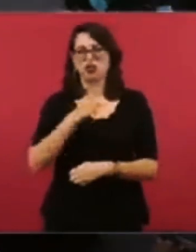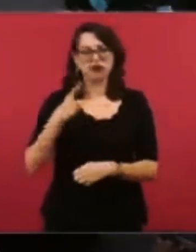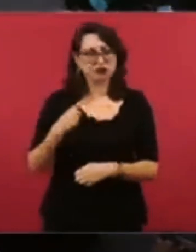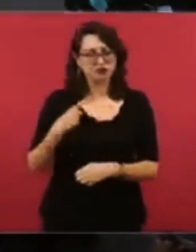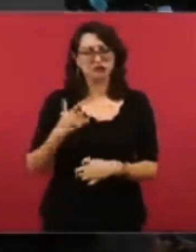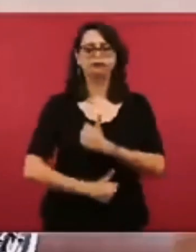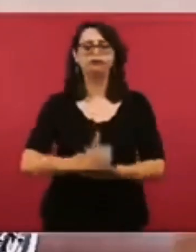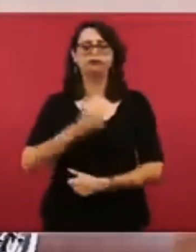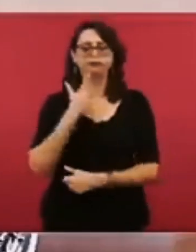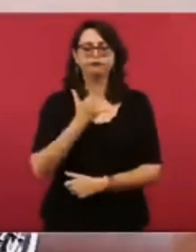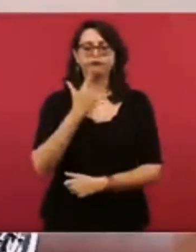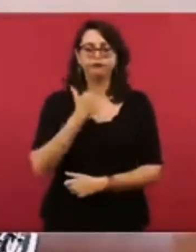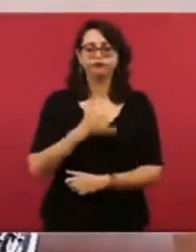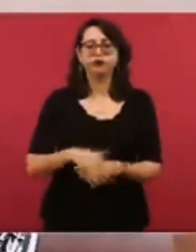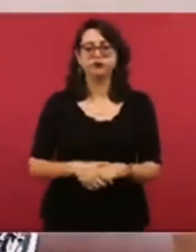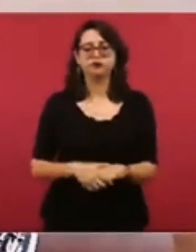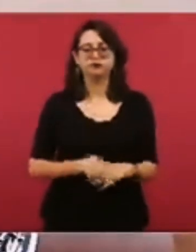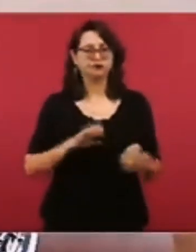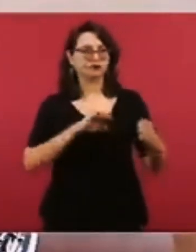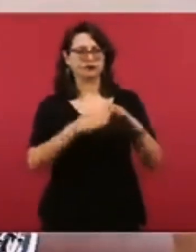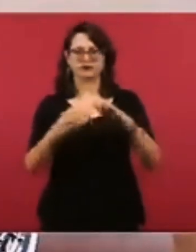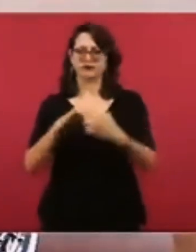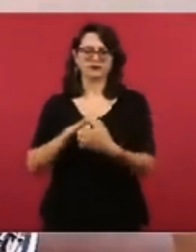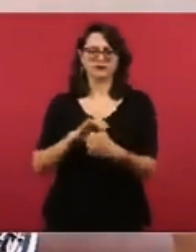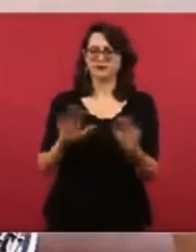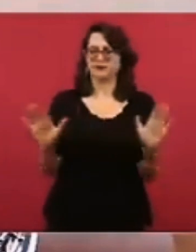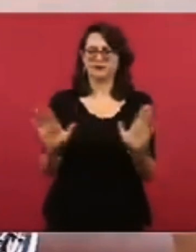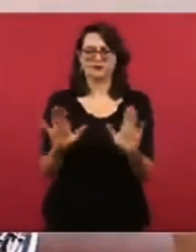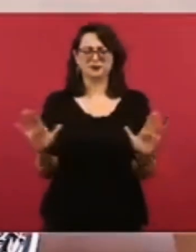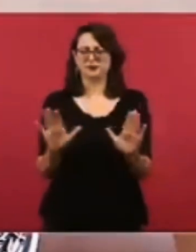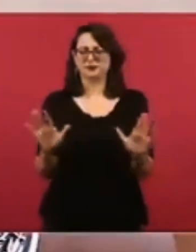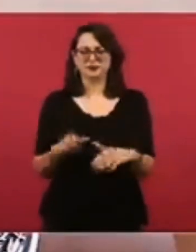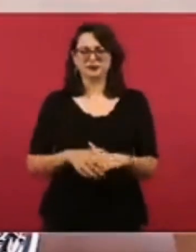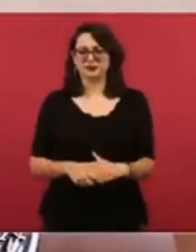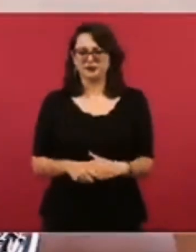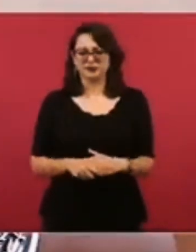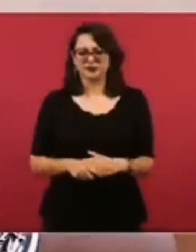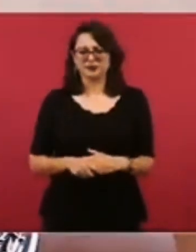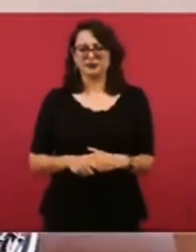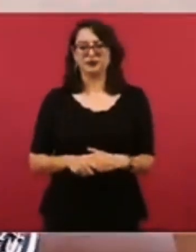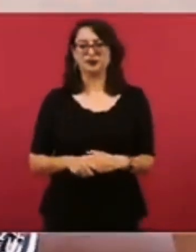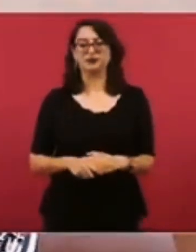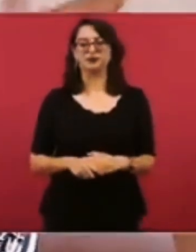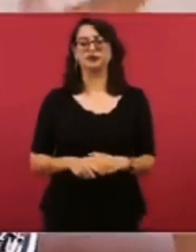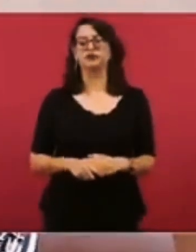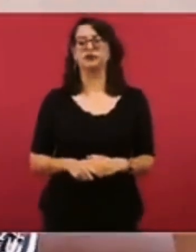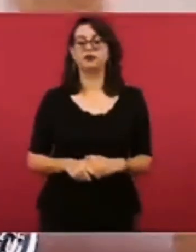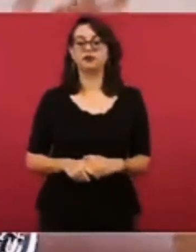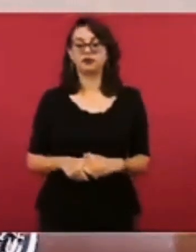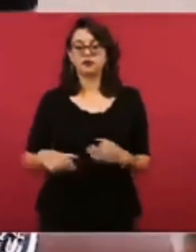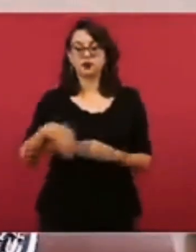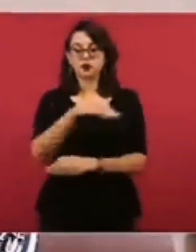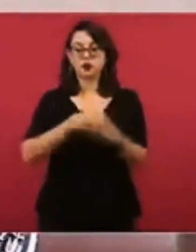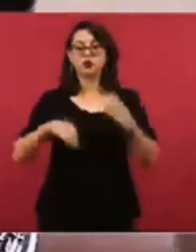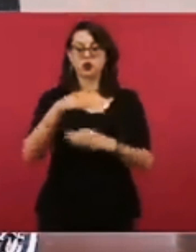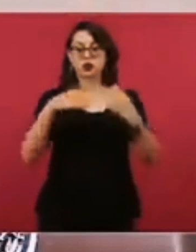adversarios. Enemigos no hay que tener. Y hay que respetar a todos,